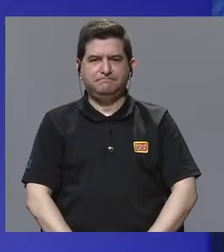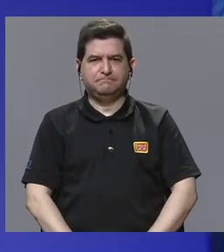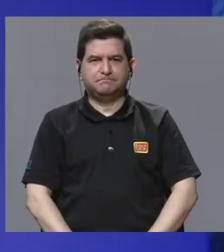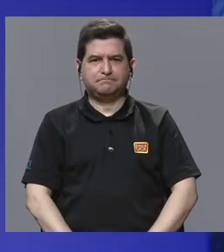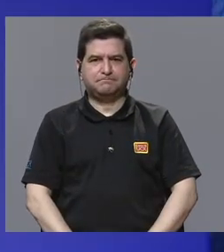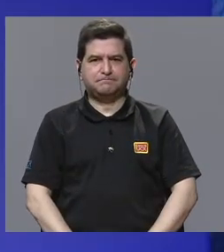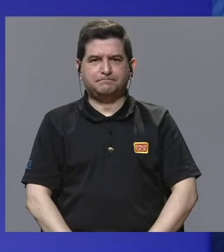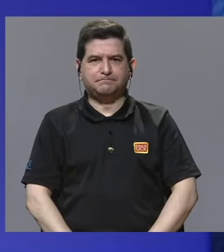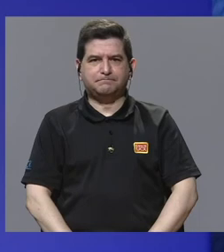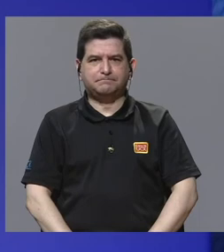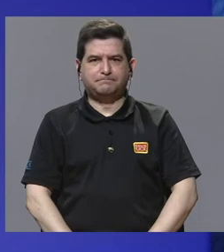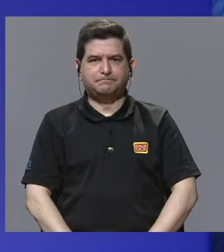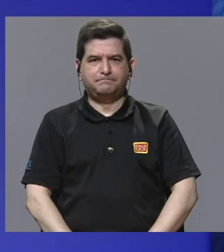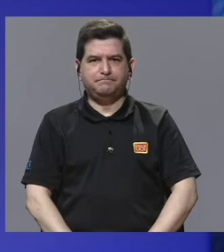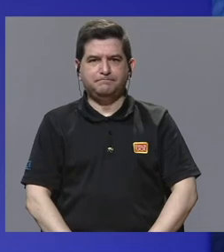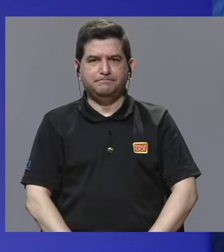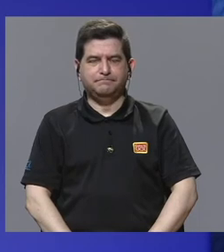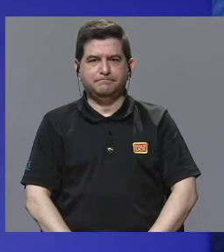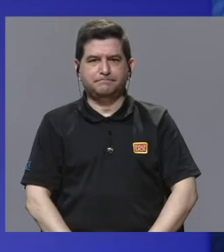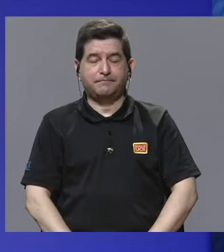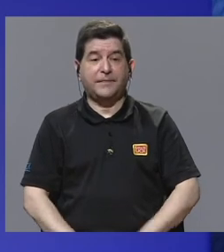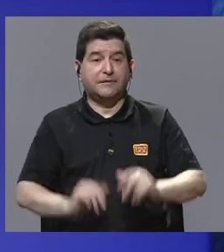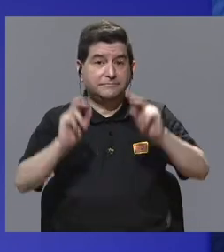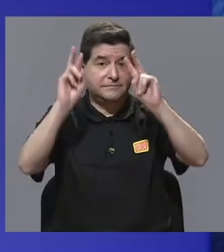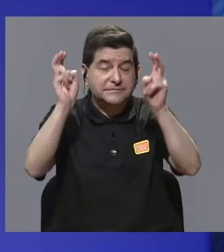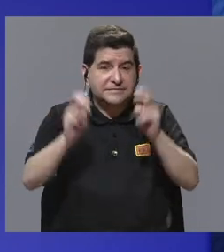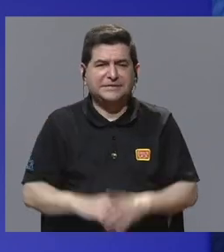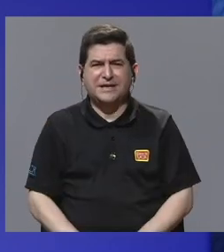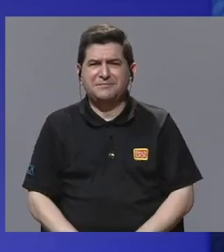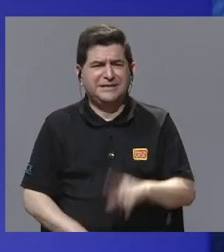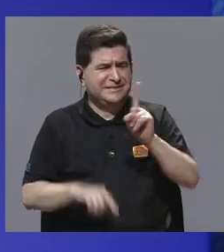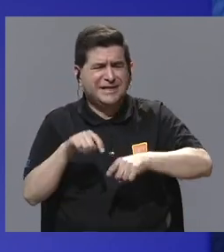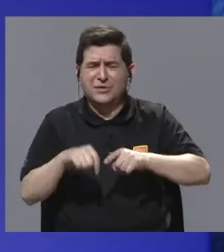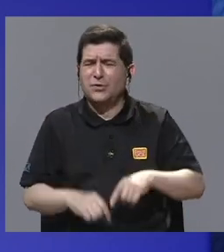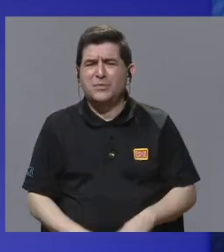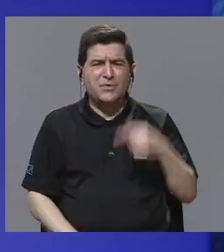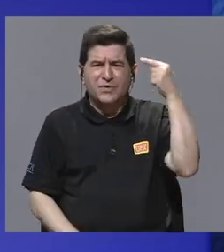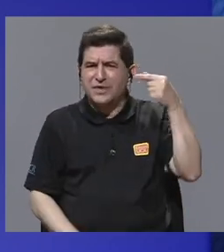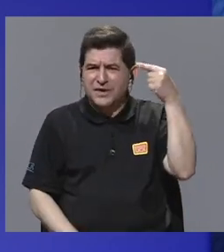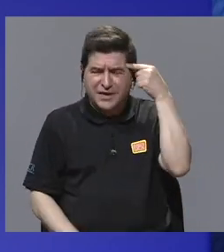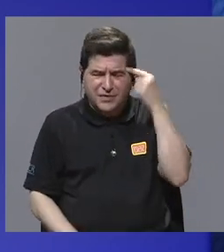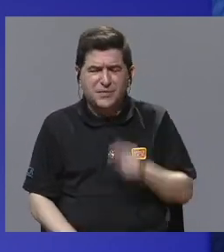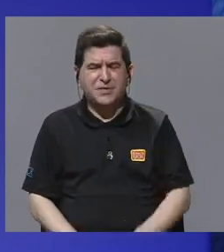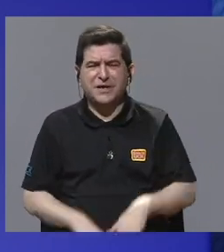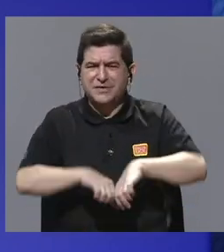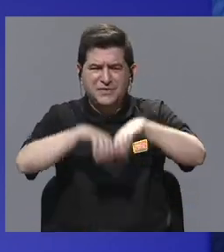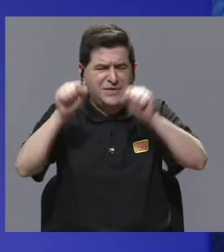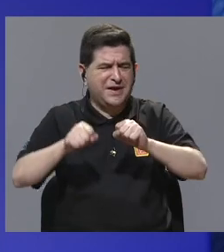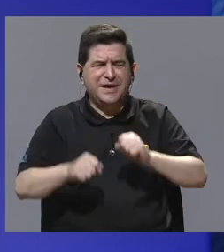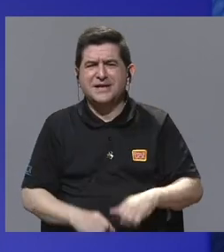Bueno, tenemos el tema de la incobernabilidad, ¿verdad?, del sistema político para cuestionarnos y